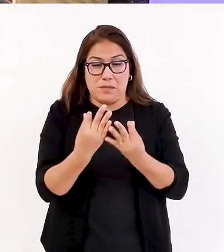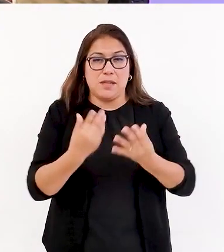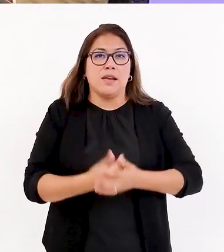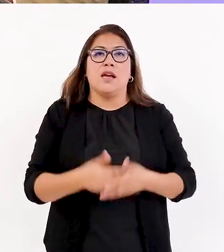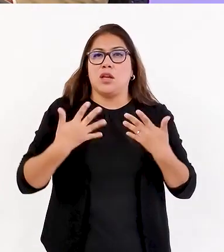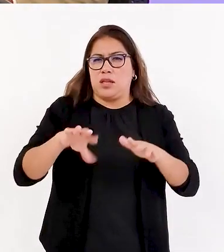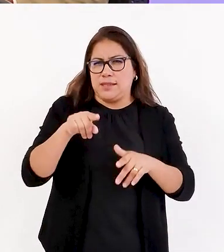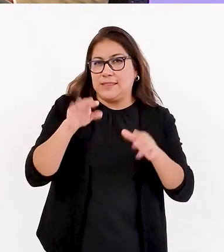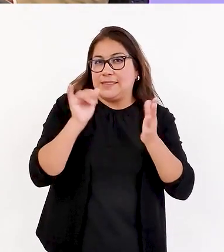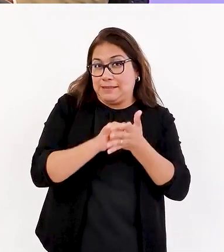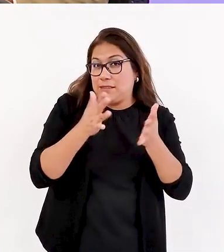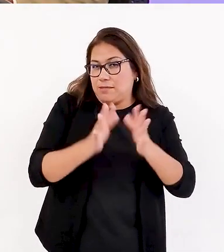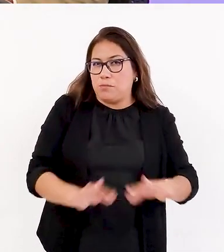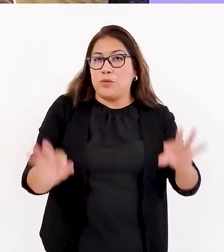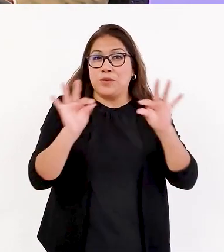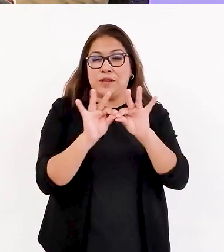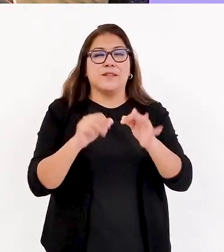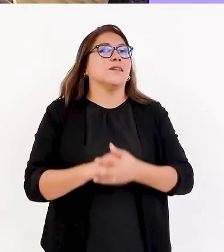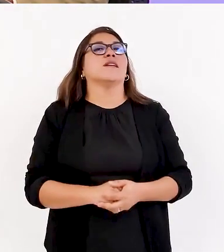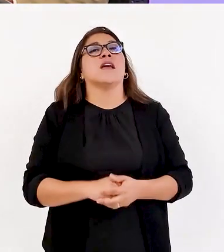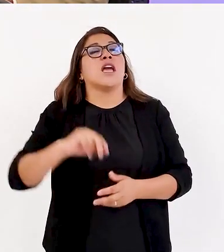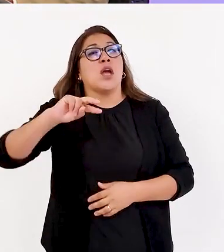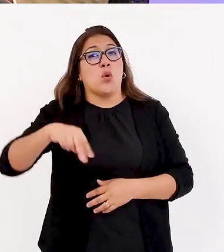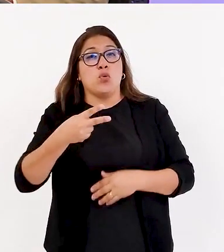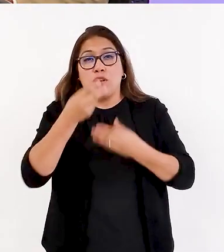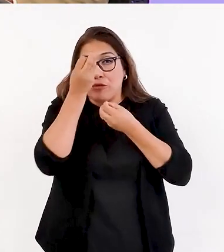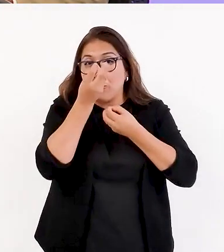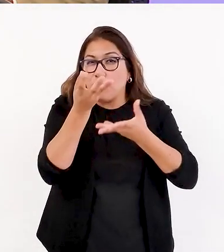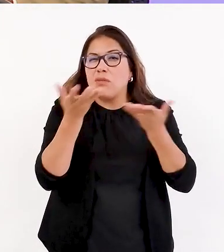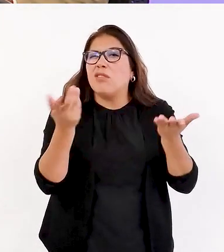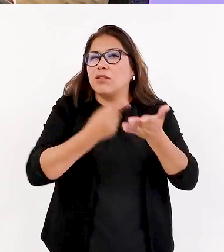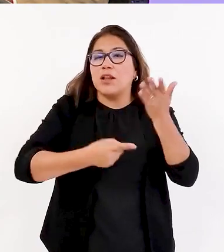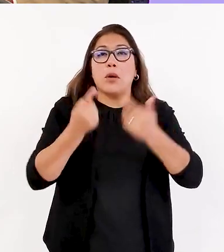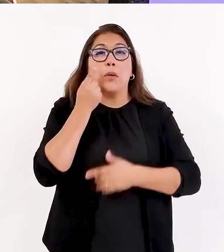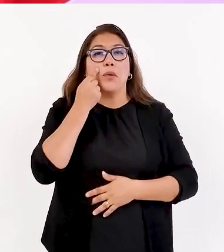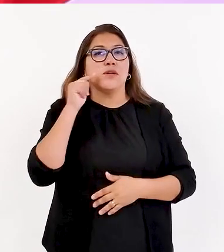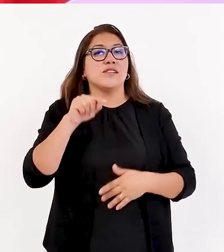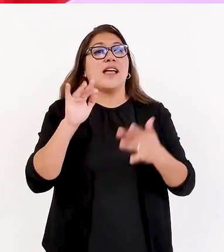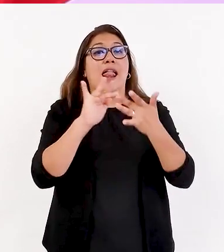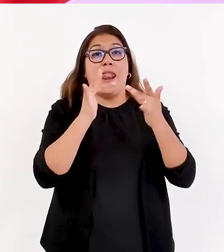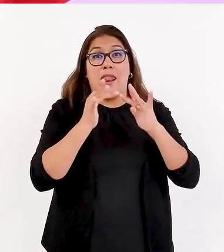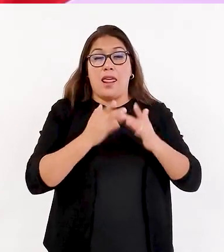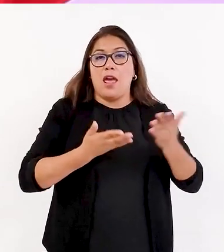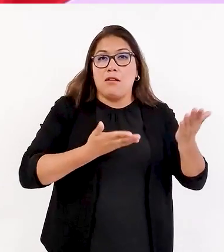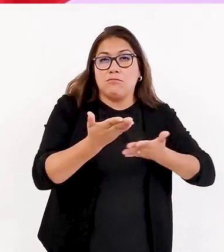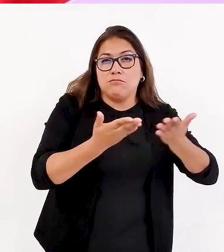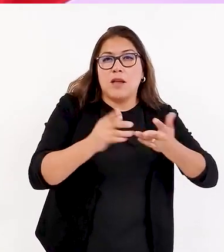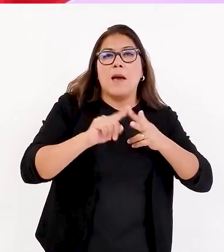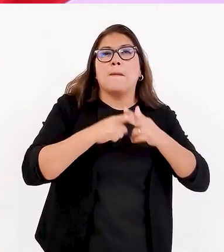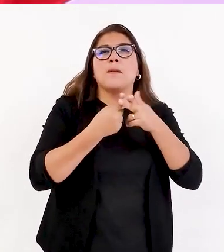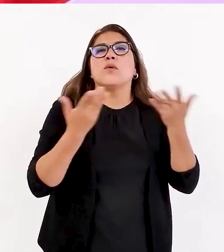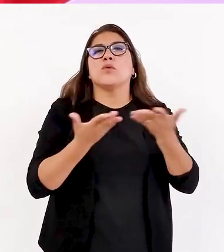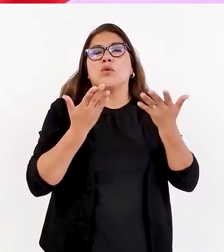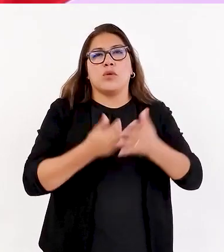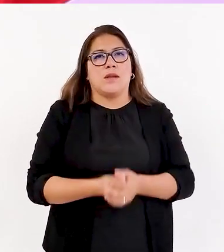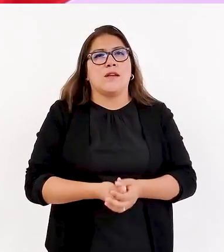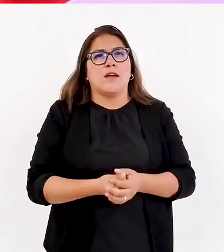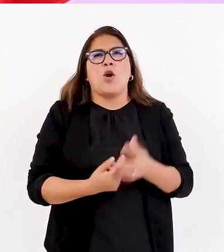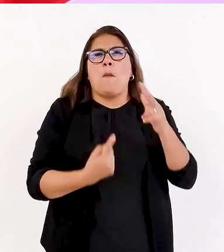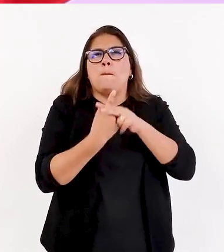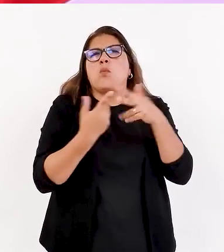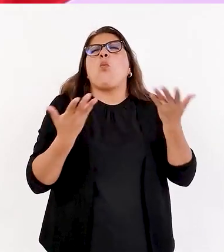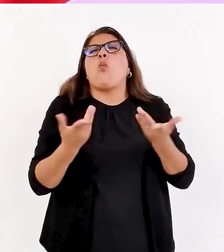Eso es súper importante. El segundo dato que tenemos que conocer de la red es que nace un poco en época de